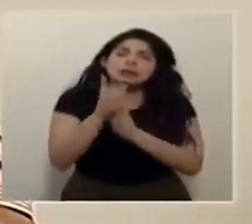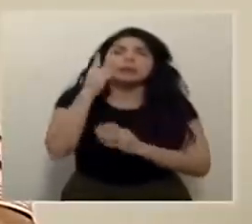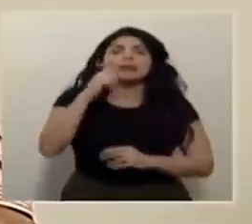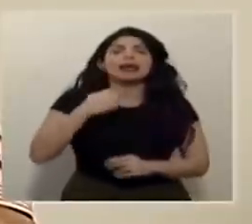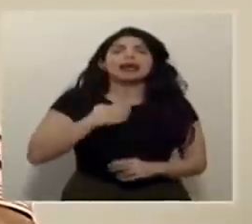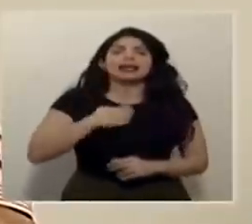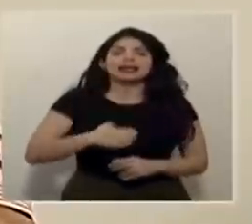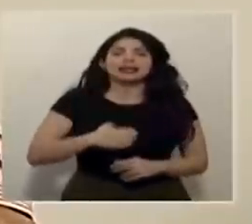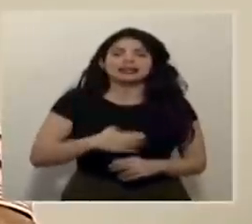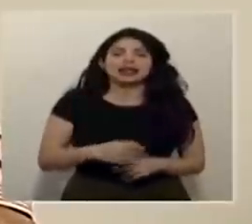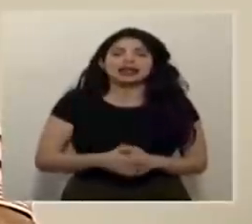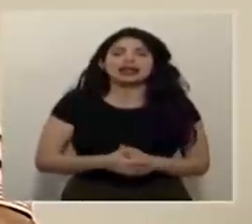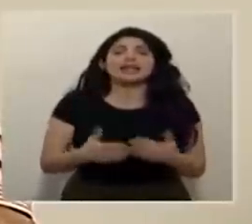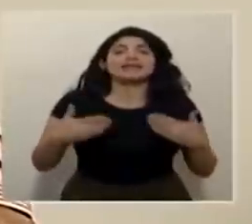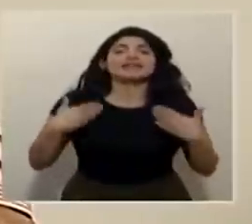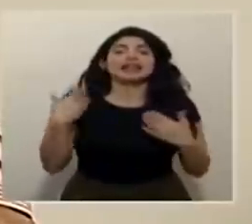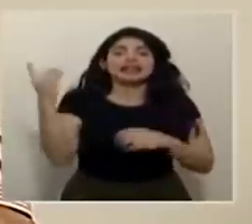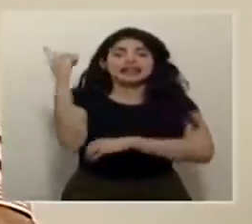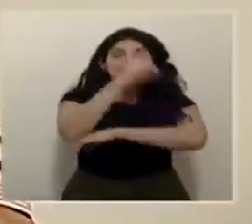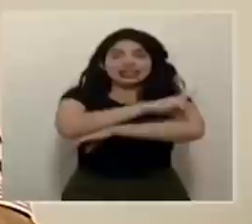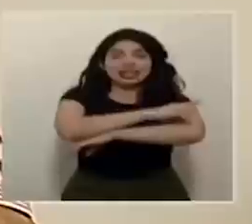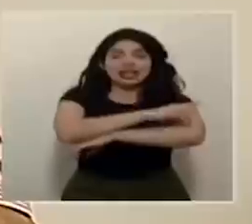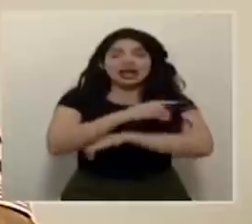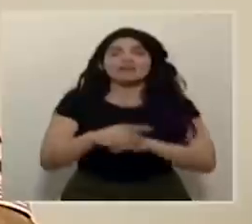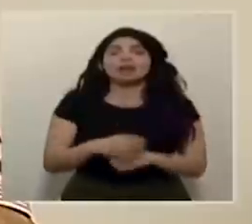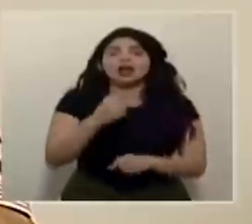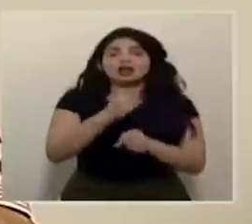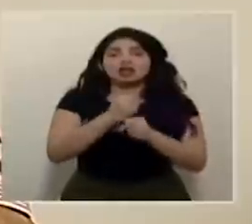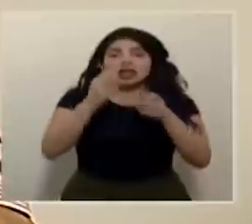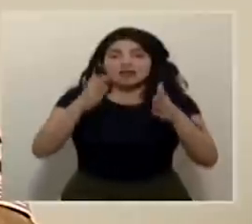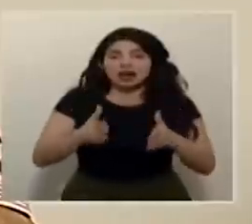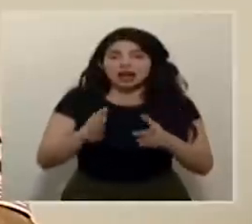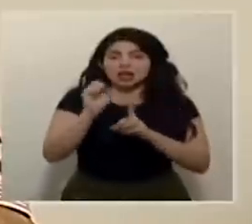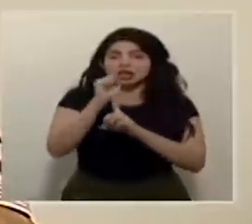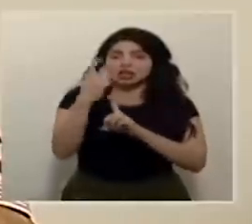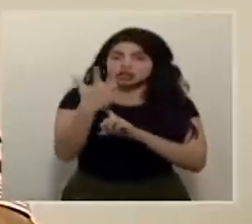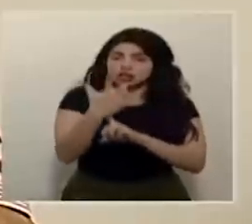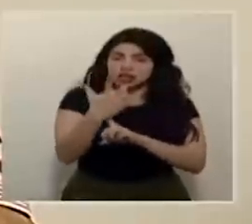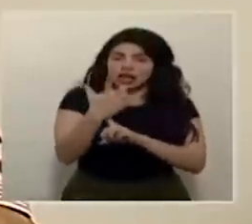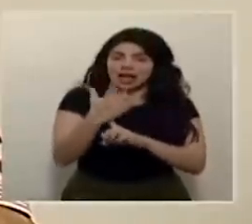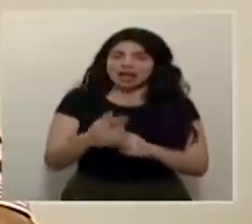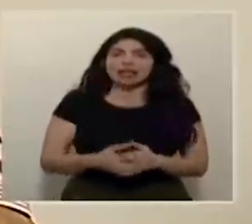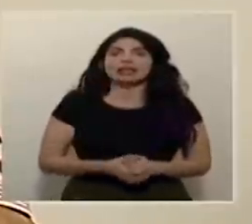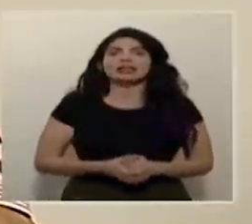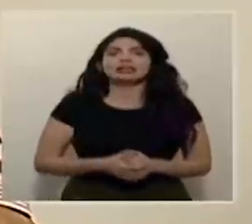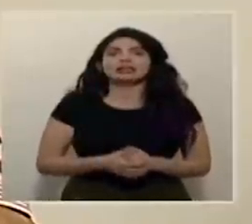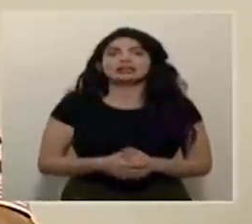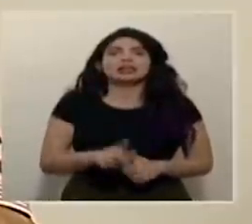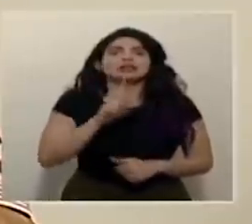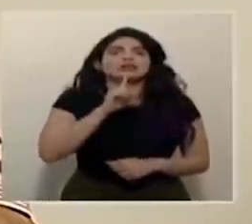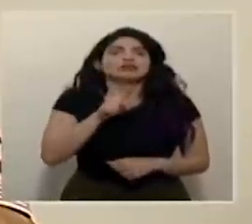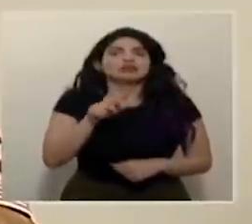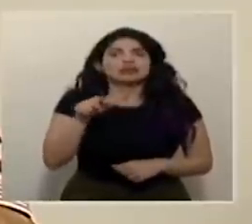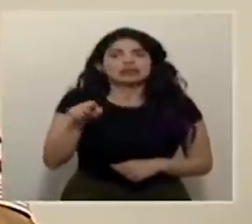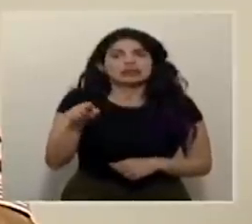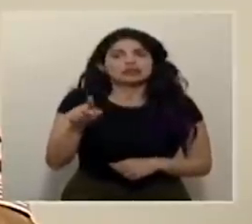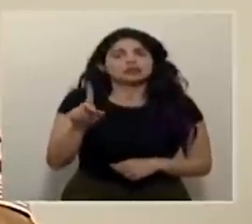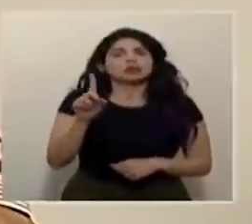un feliz día a los y las trabajadoras sociales que definitivamente es un